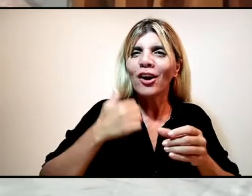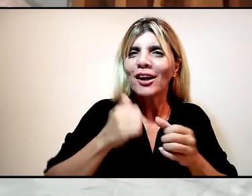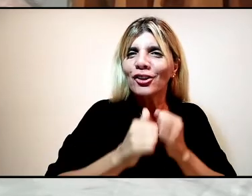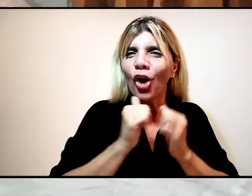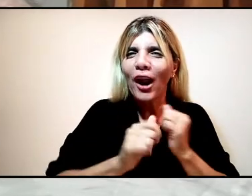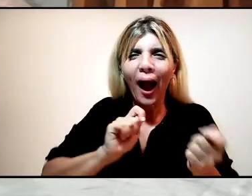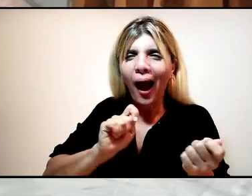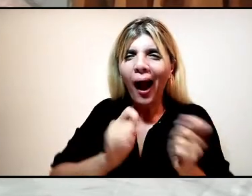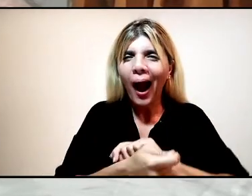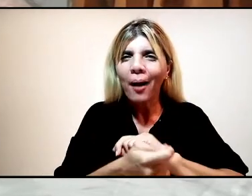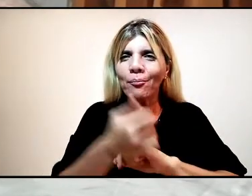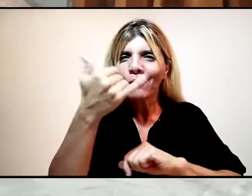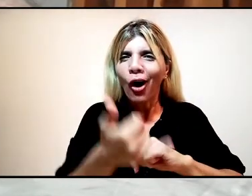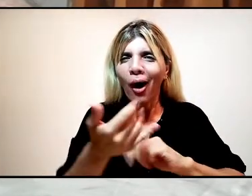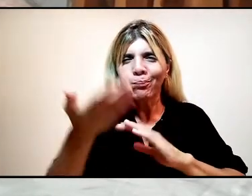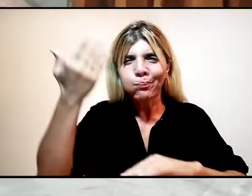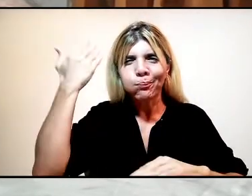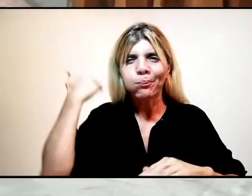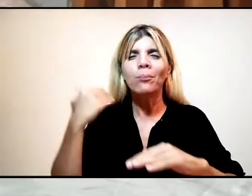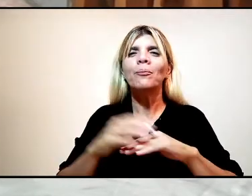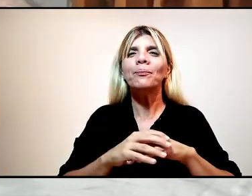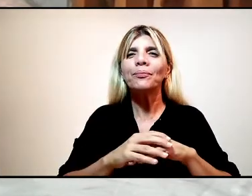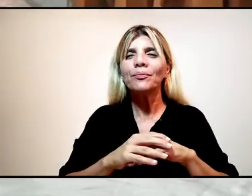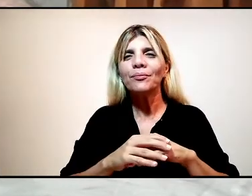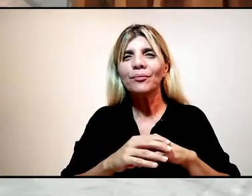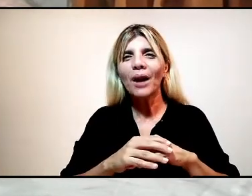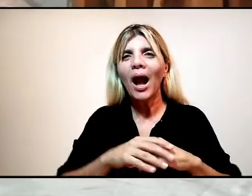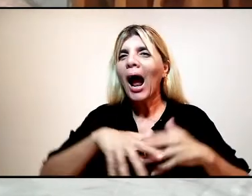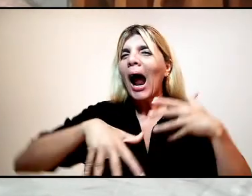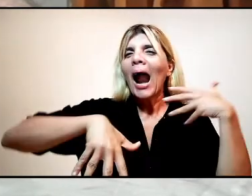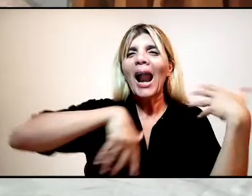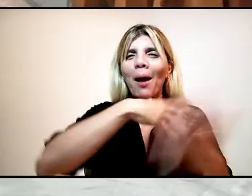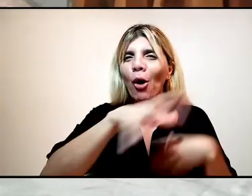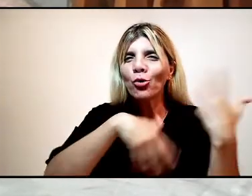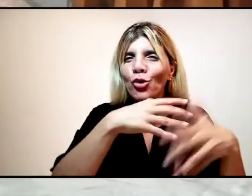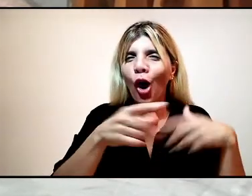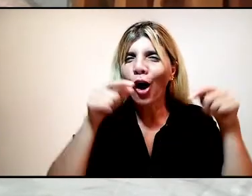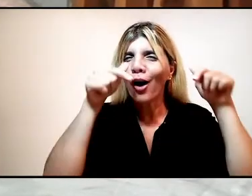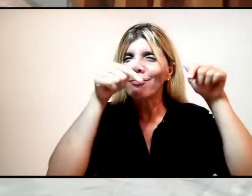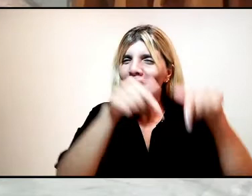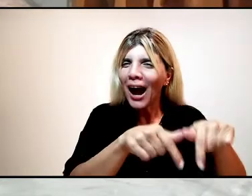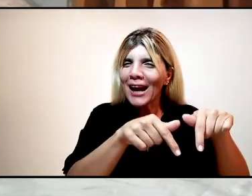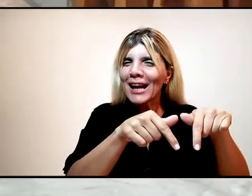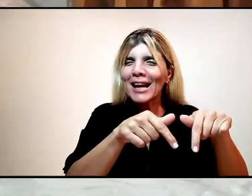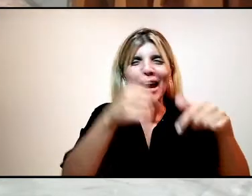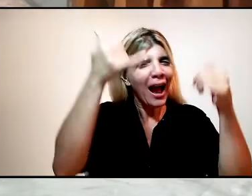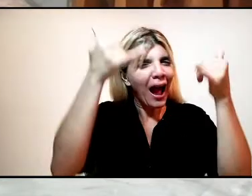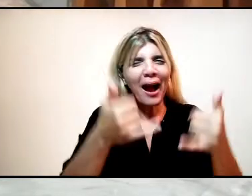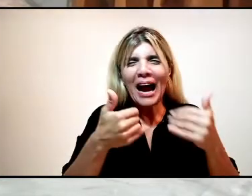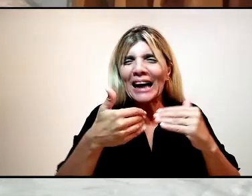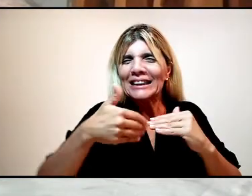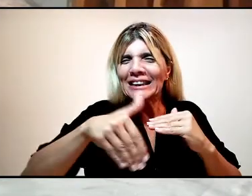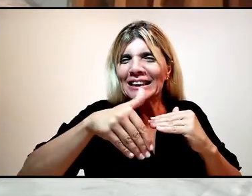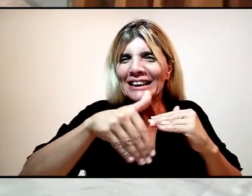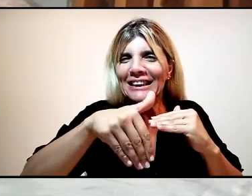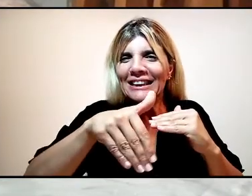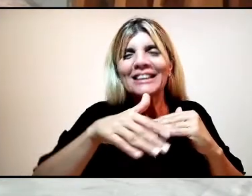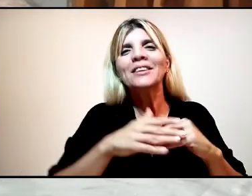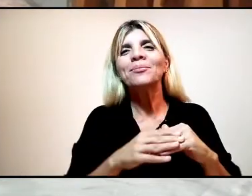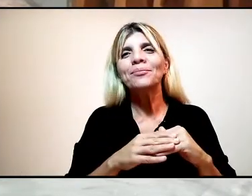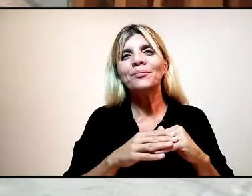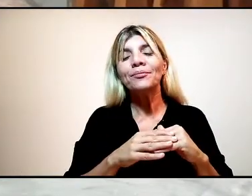historia del cambio que estaba sucediendo, de la revolución que estaba ahí, a la vuelta de la esquina